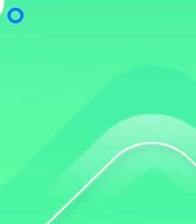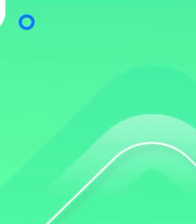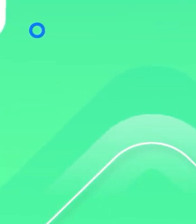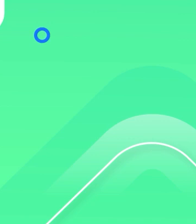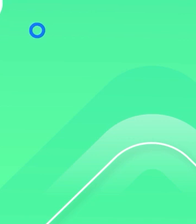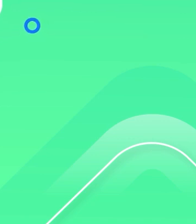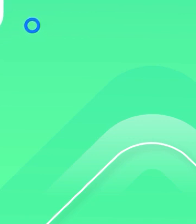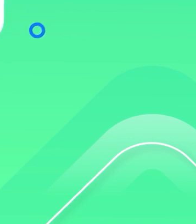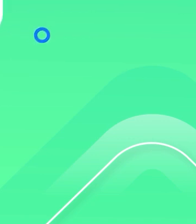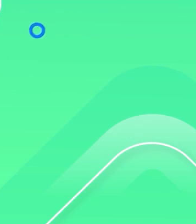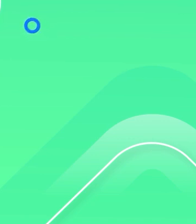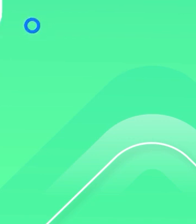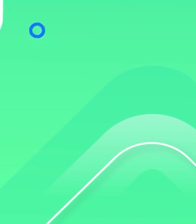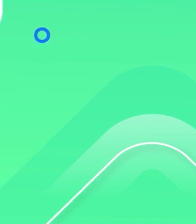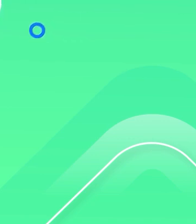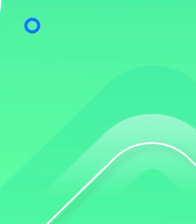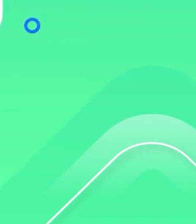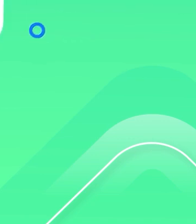Razonamiento verbal vicious